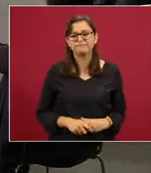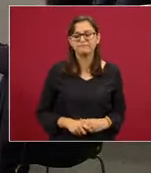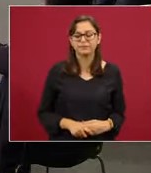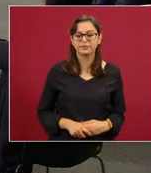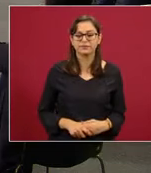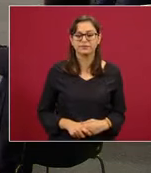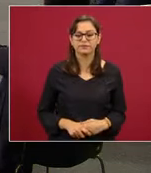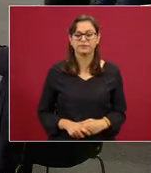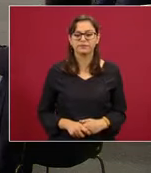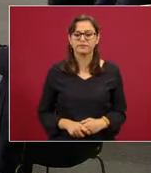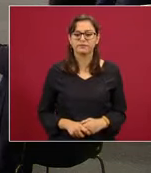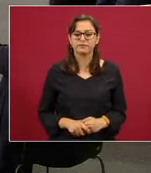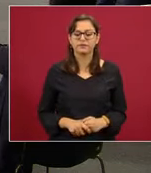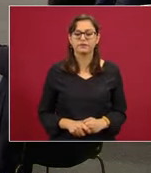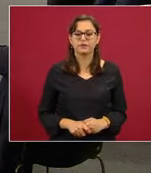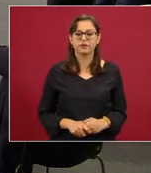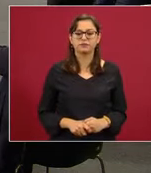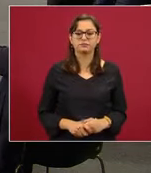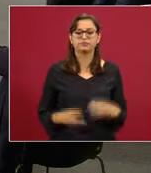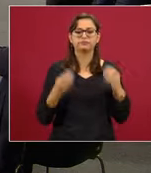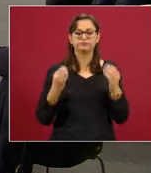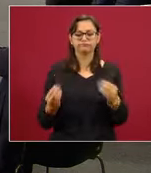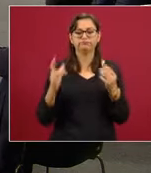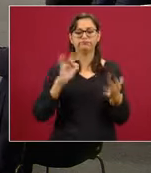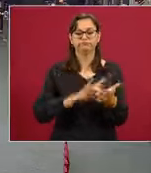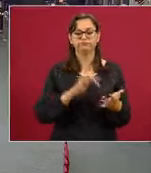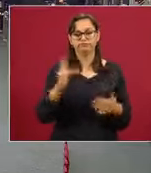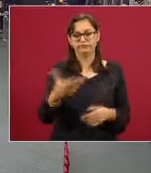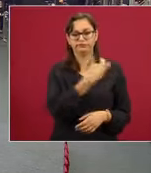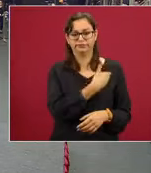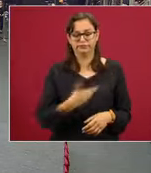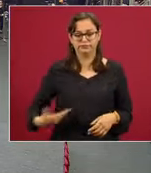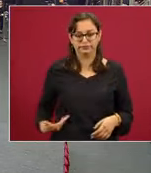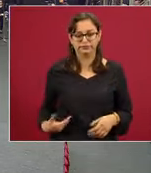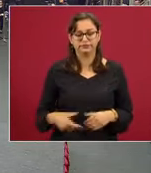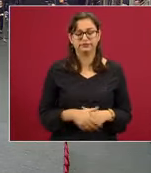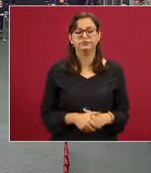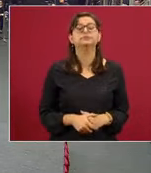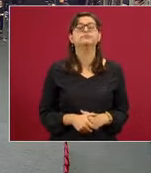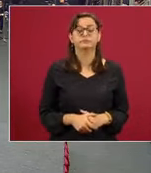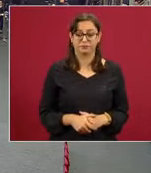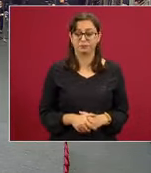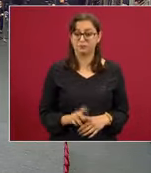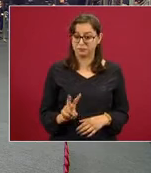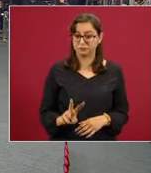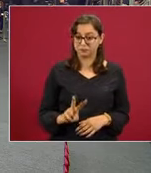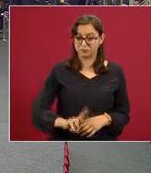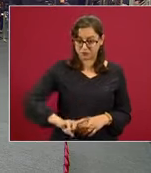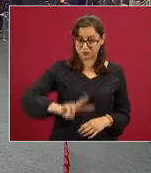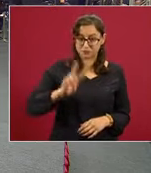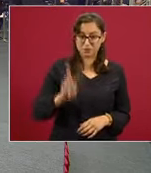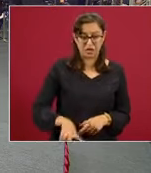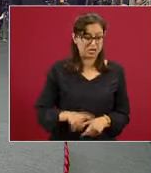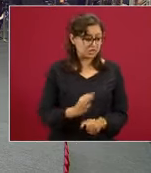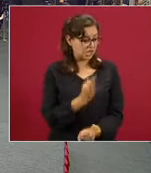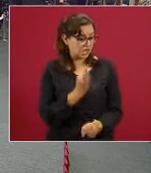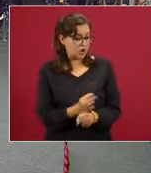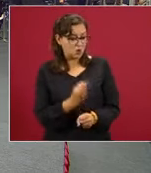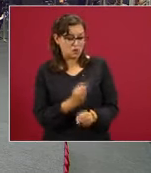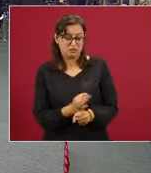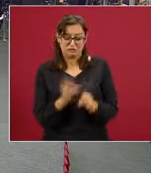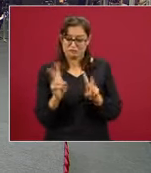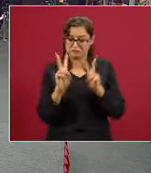Muchas gracias, señor presidente. Efectivamente, hay puntos claves en este momento, en